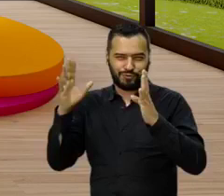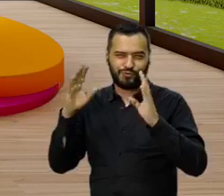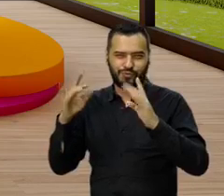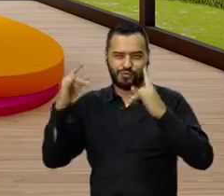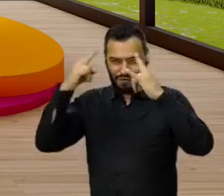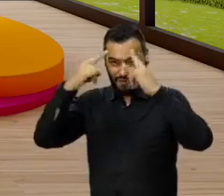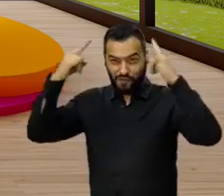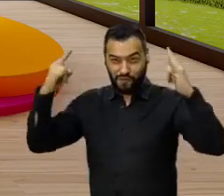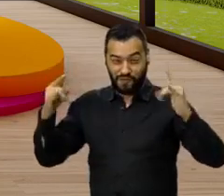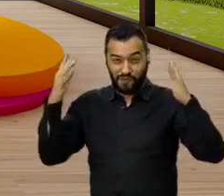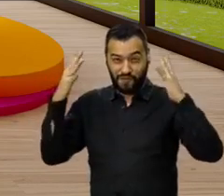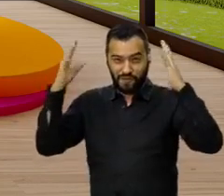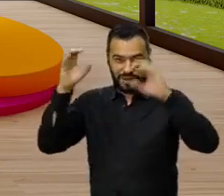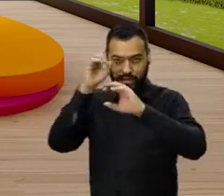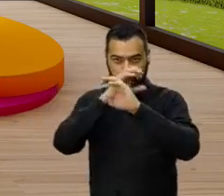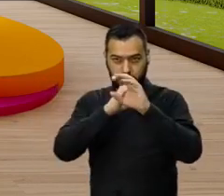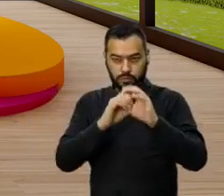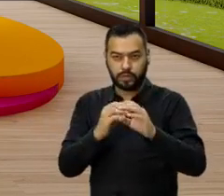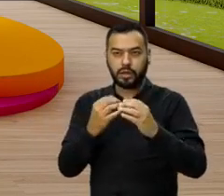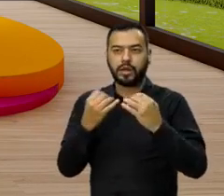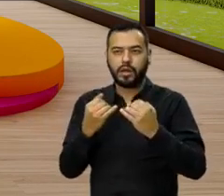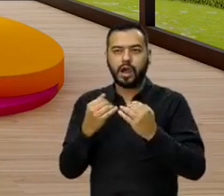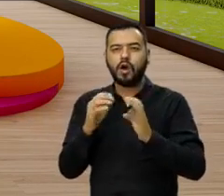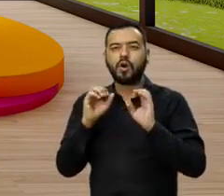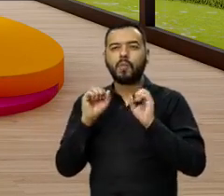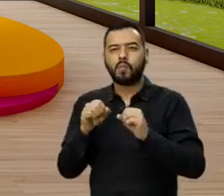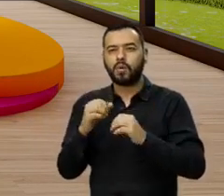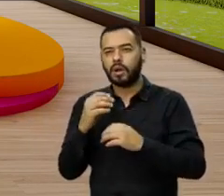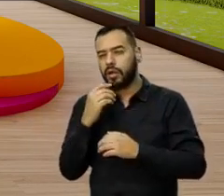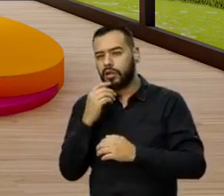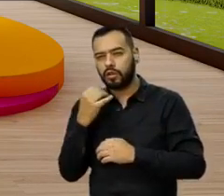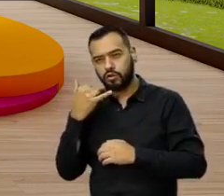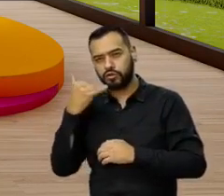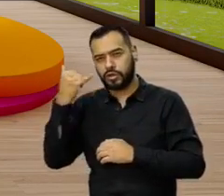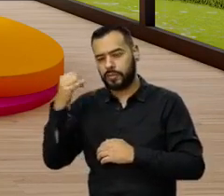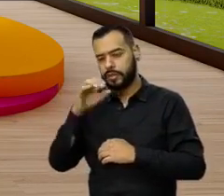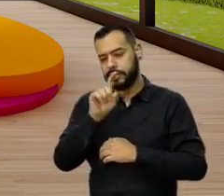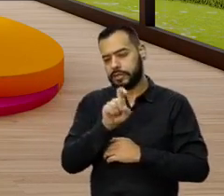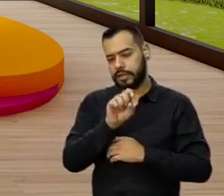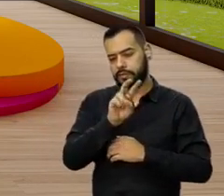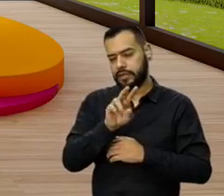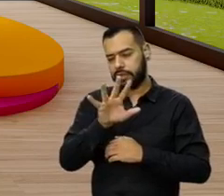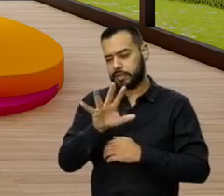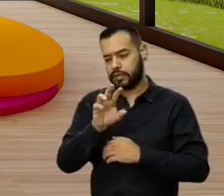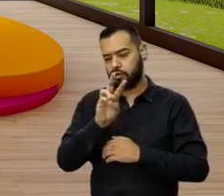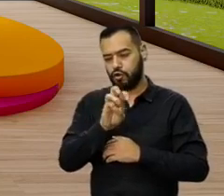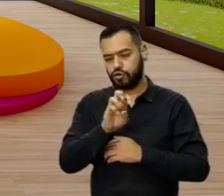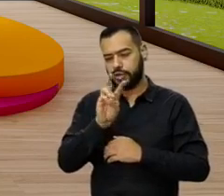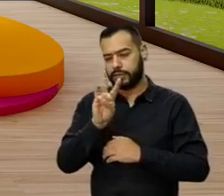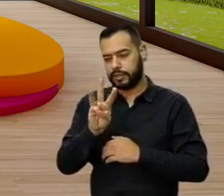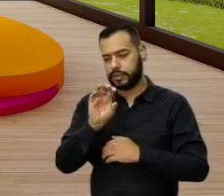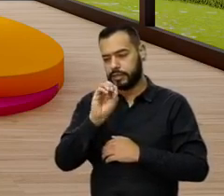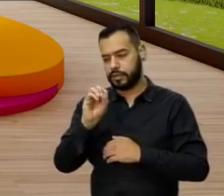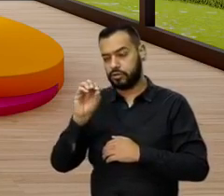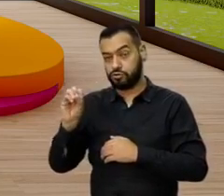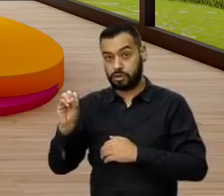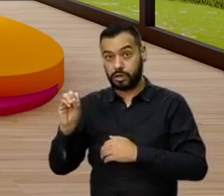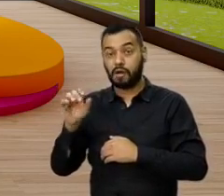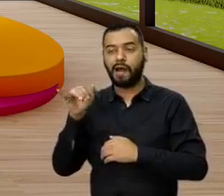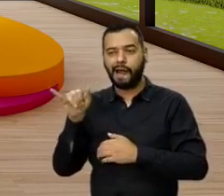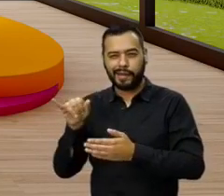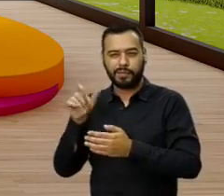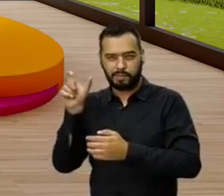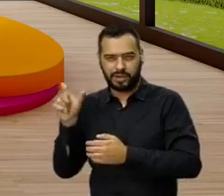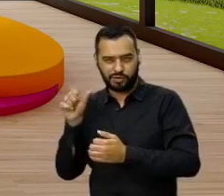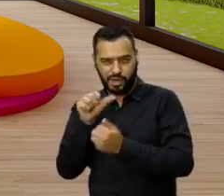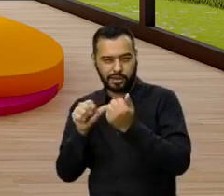Compensar y en este momento pues nos pueden visitar o llamar a la línea 625-83-00 y allí uno de